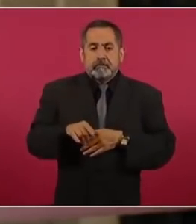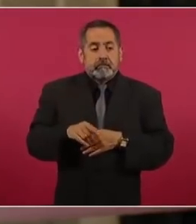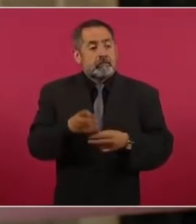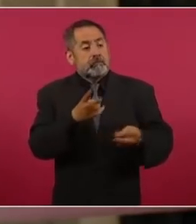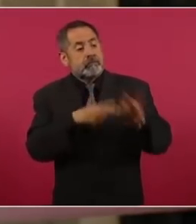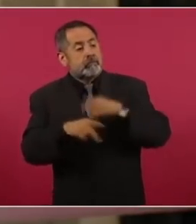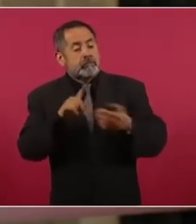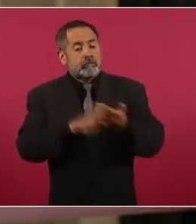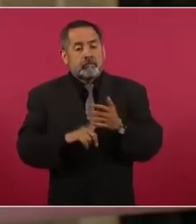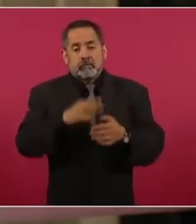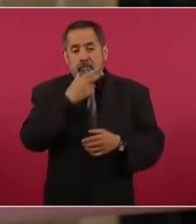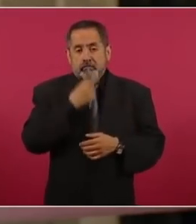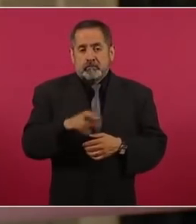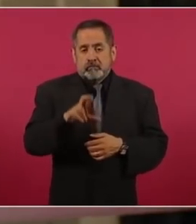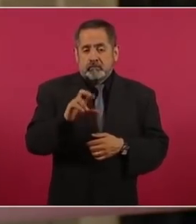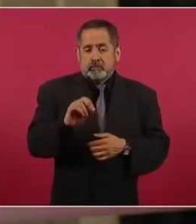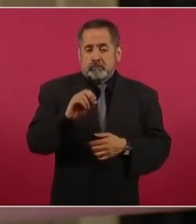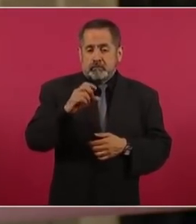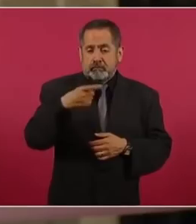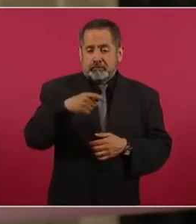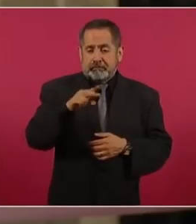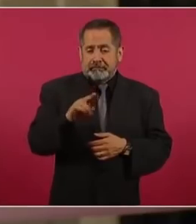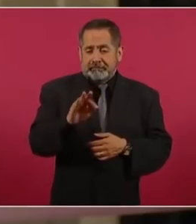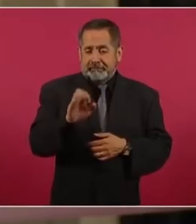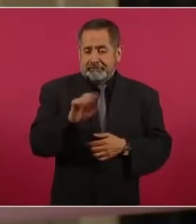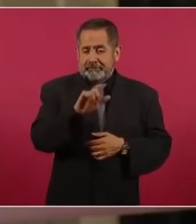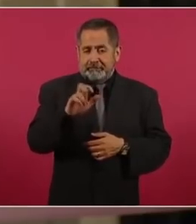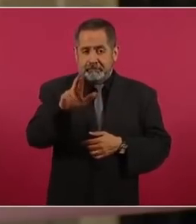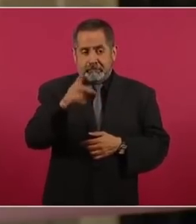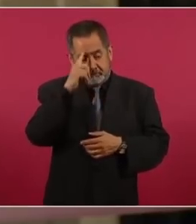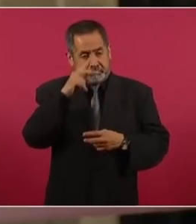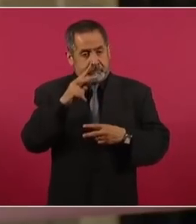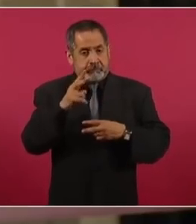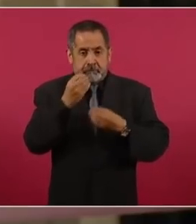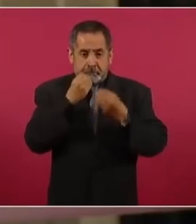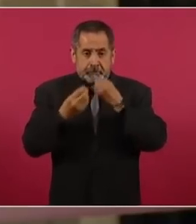David Rockefeller, nada más, a desayunar en Los Pinos.